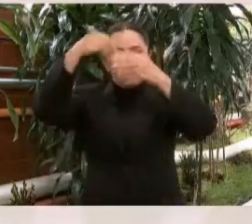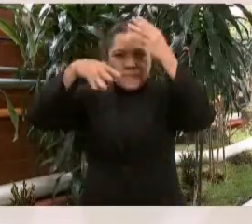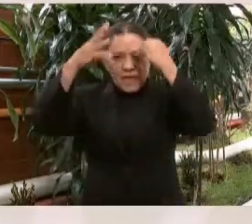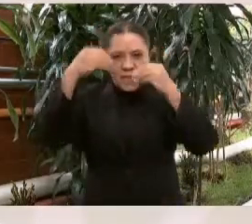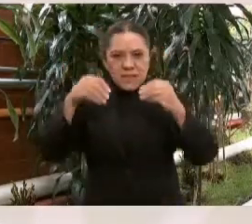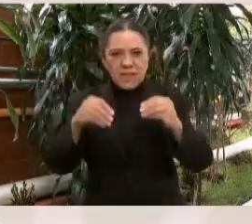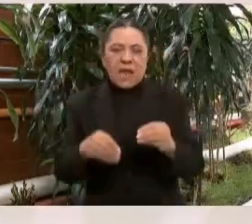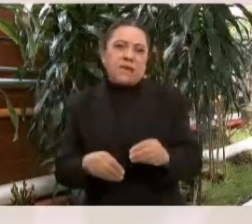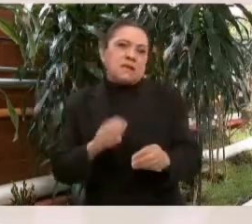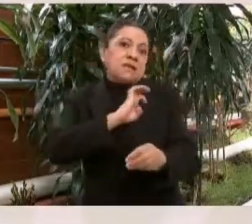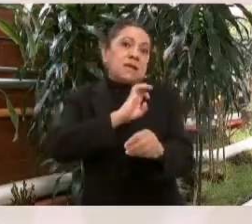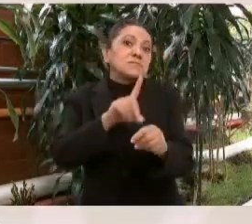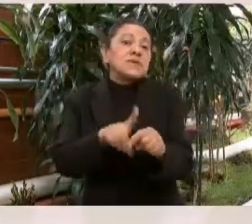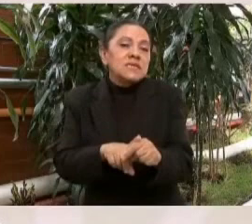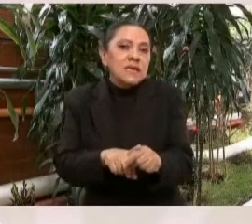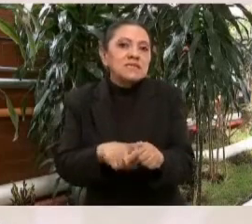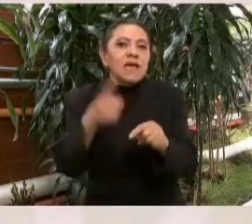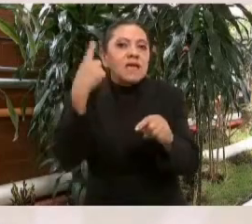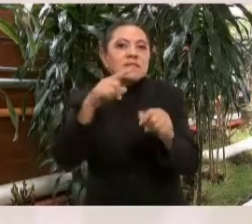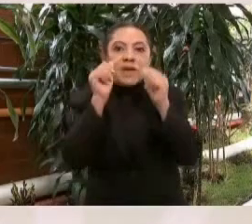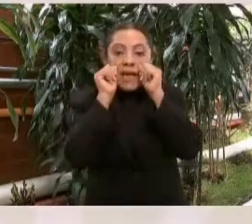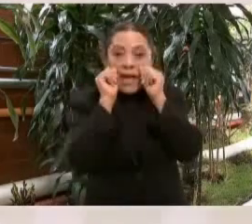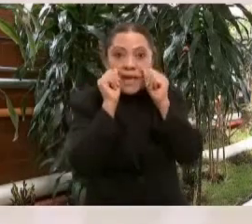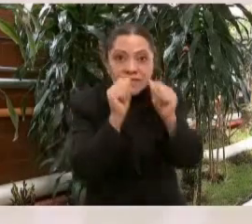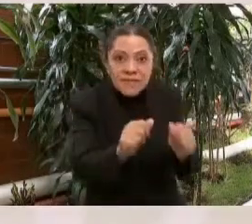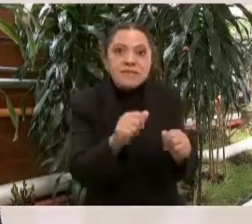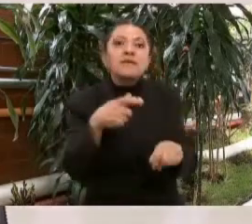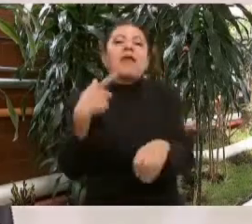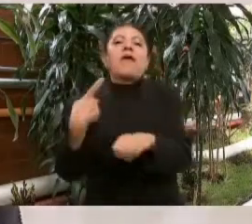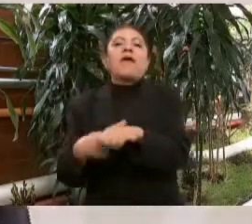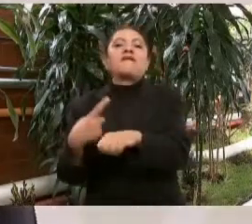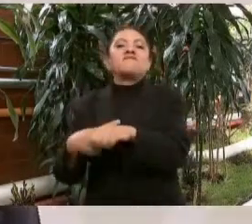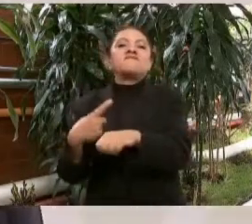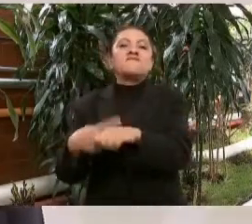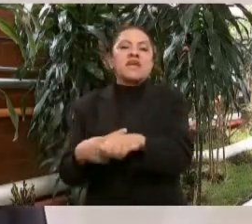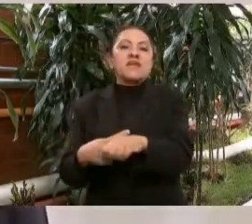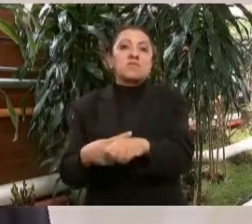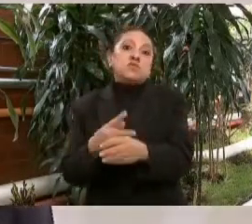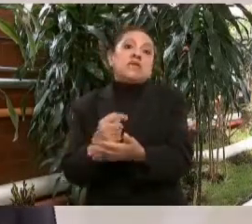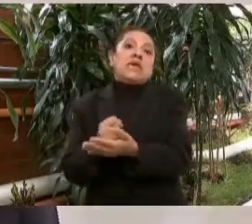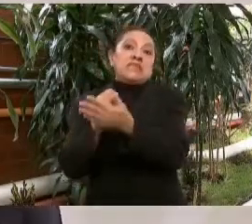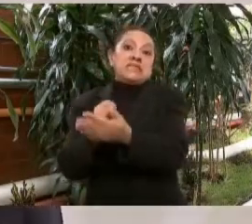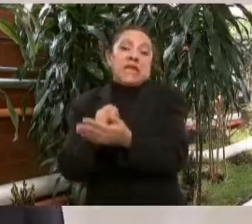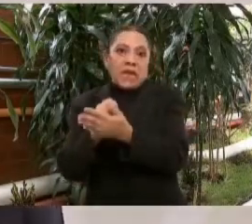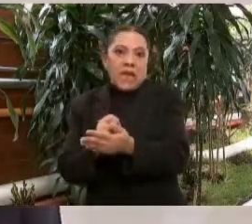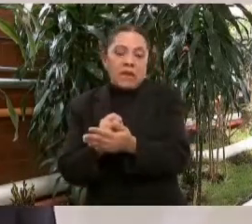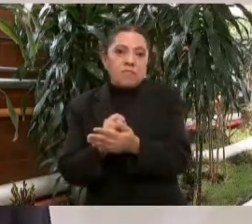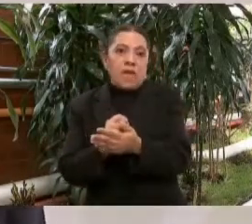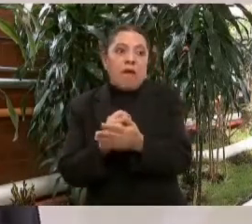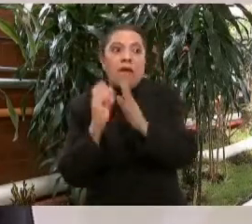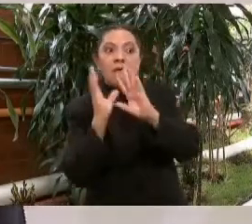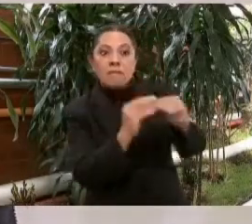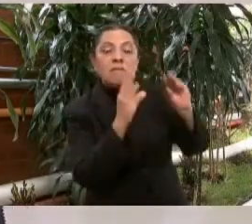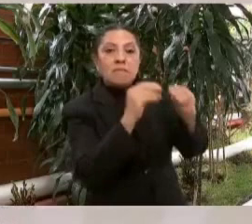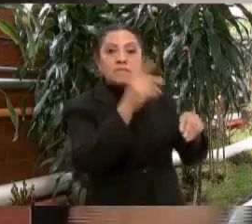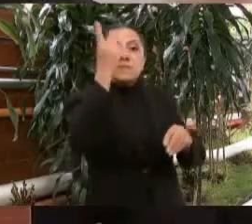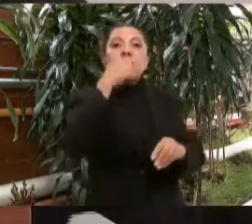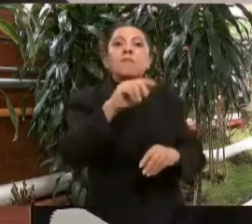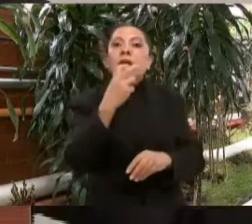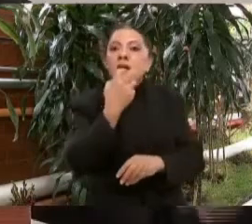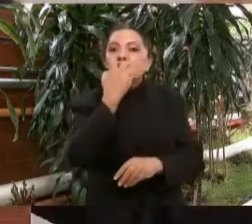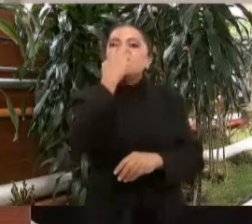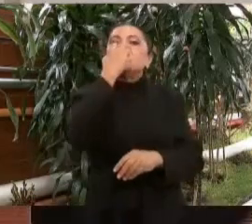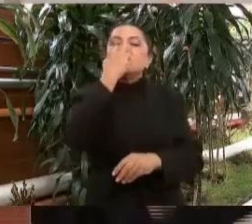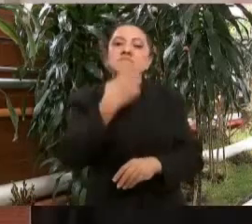a atender a enfermos de terapia intensiva, a intubar enfermos y